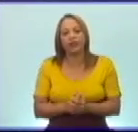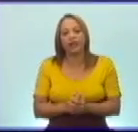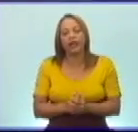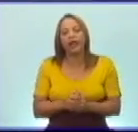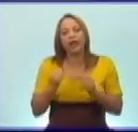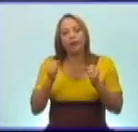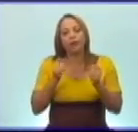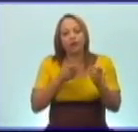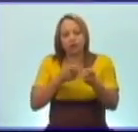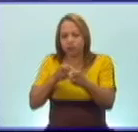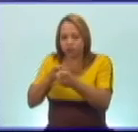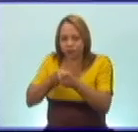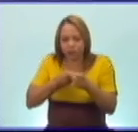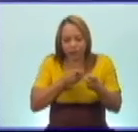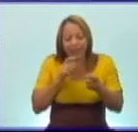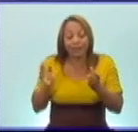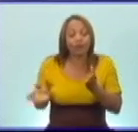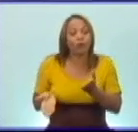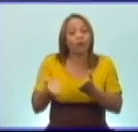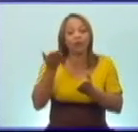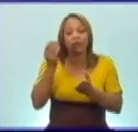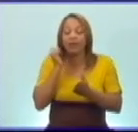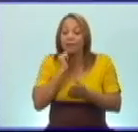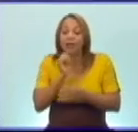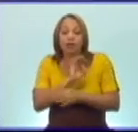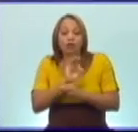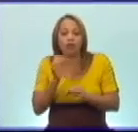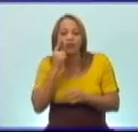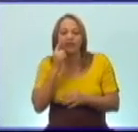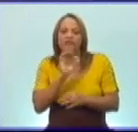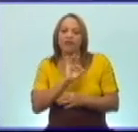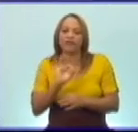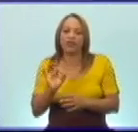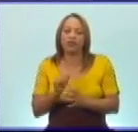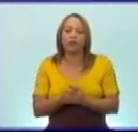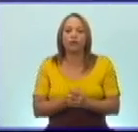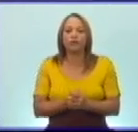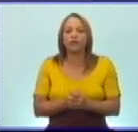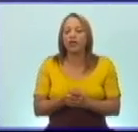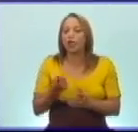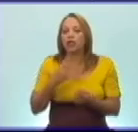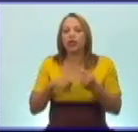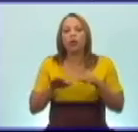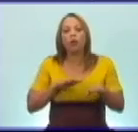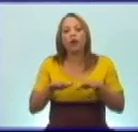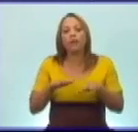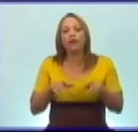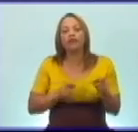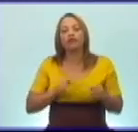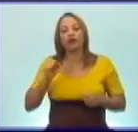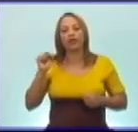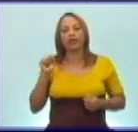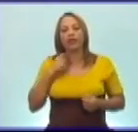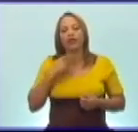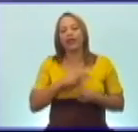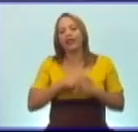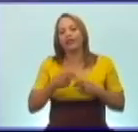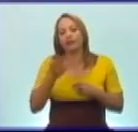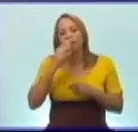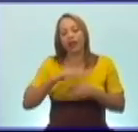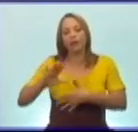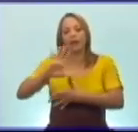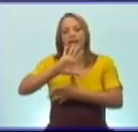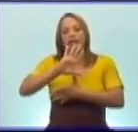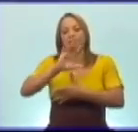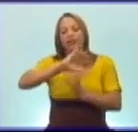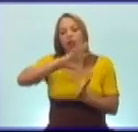es muy superior al que jamás tuvo el ejército rebelde en la sierra o ningún movimiento guerrillero en la historia de América Latina o del